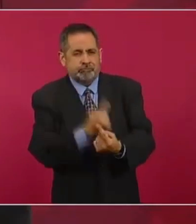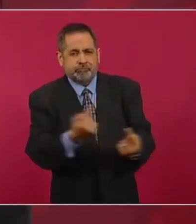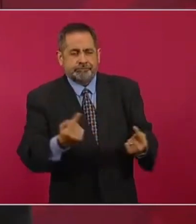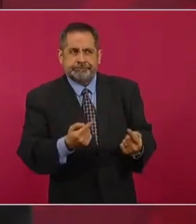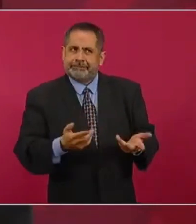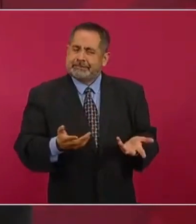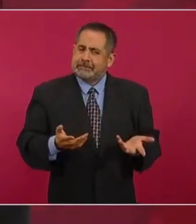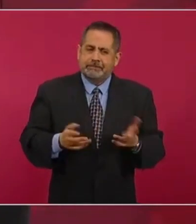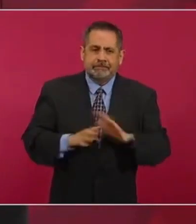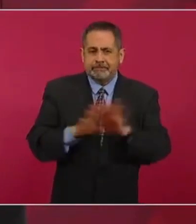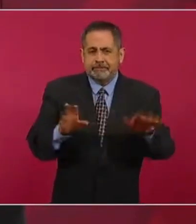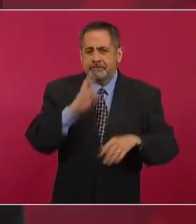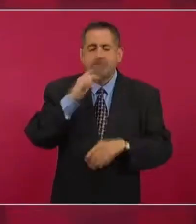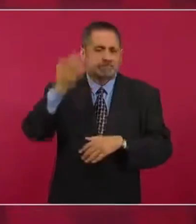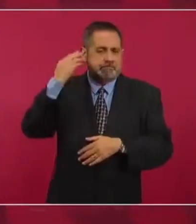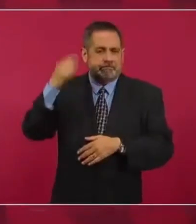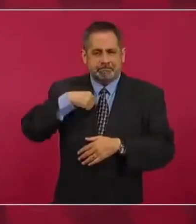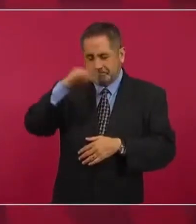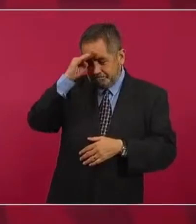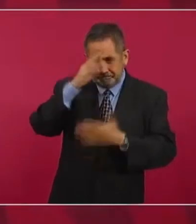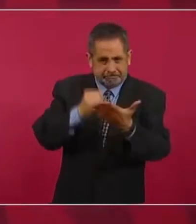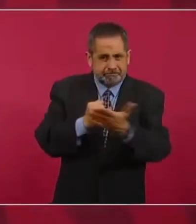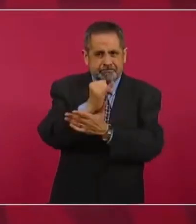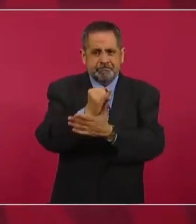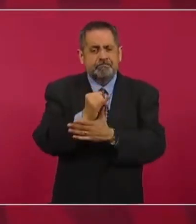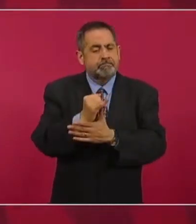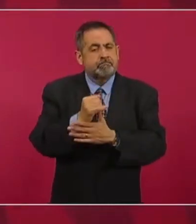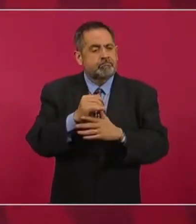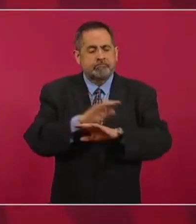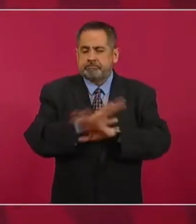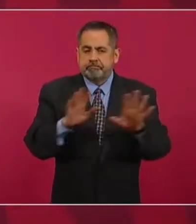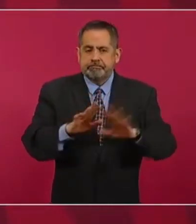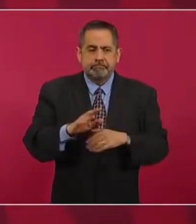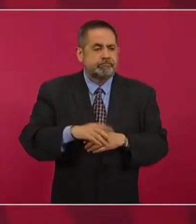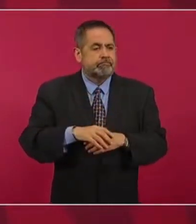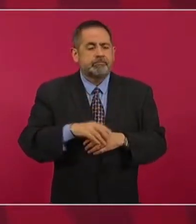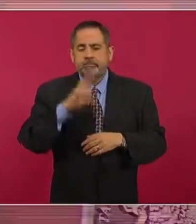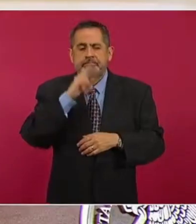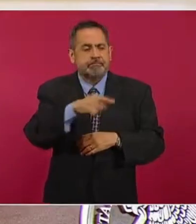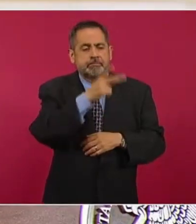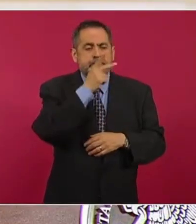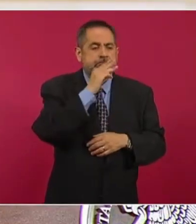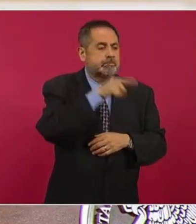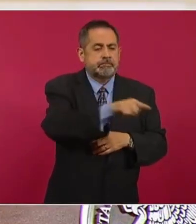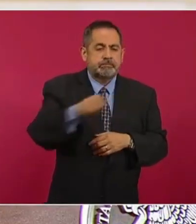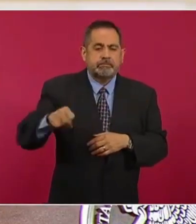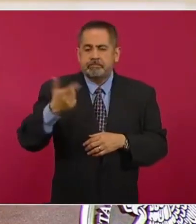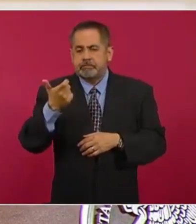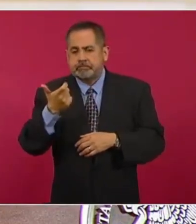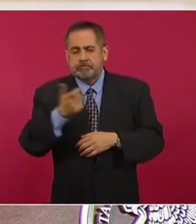y entonces se decidió entregar a las madres, a los padres de familia